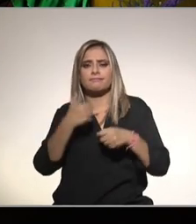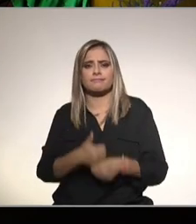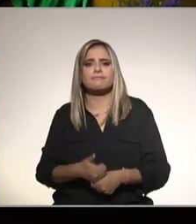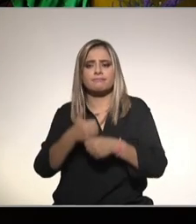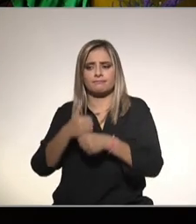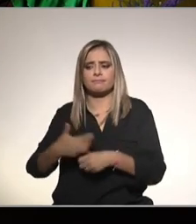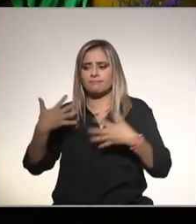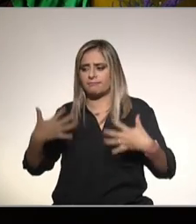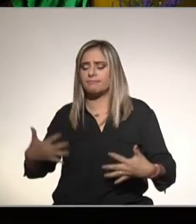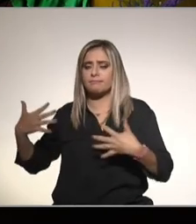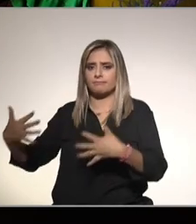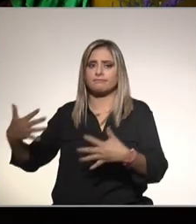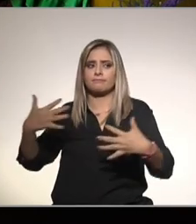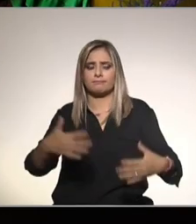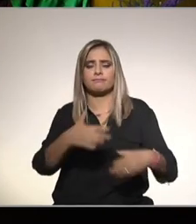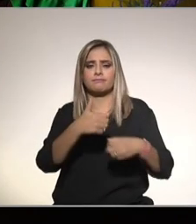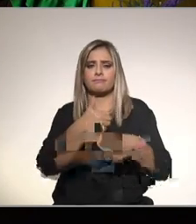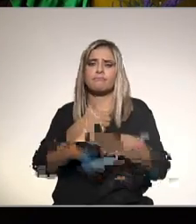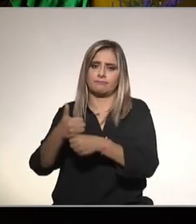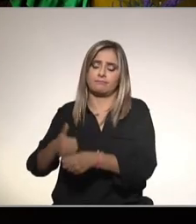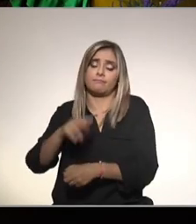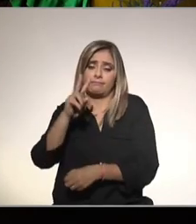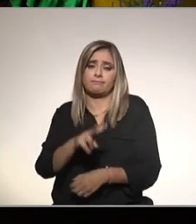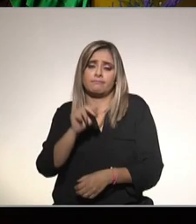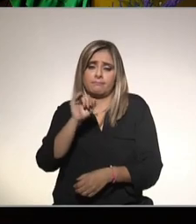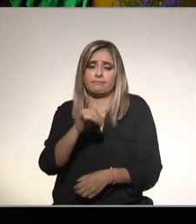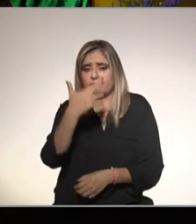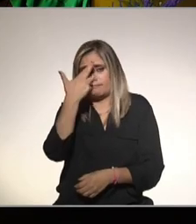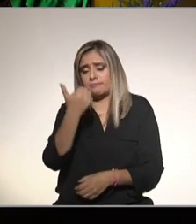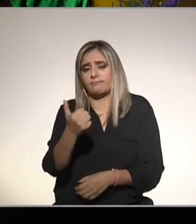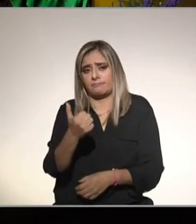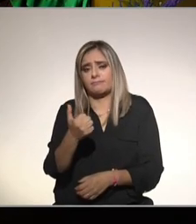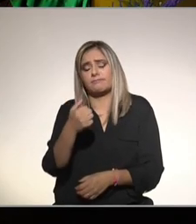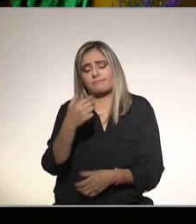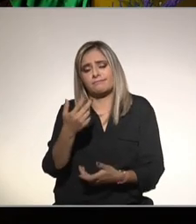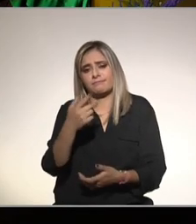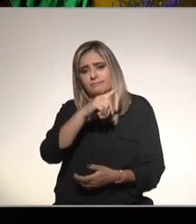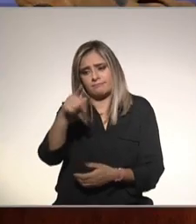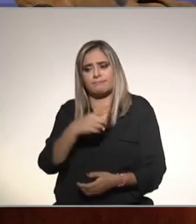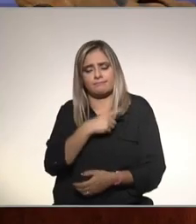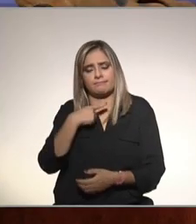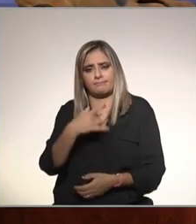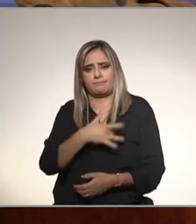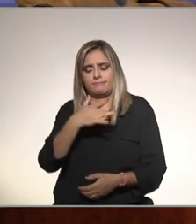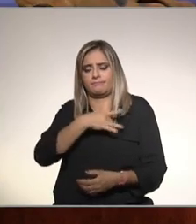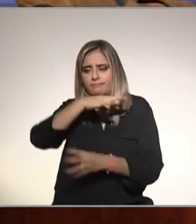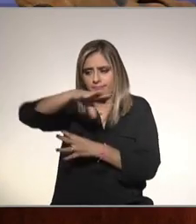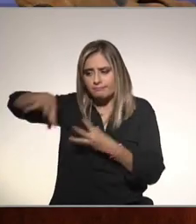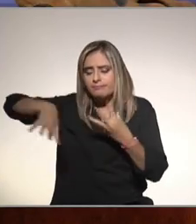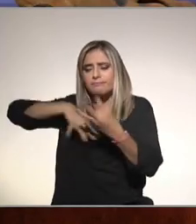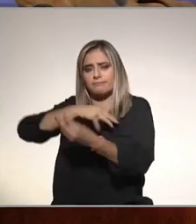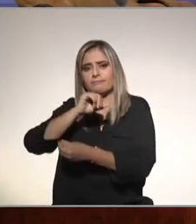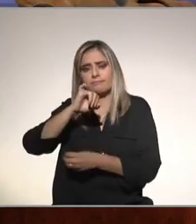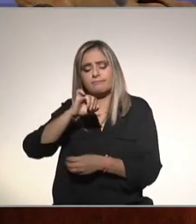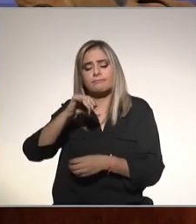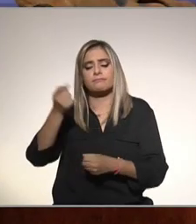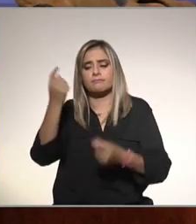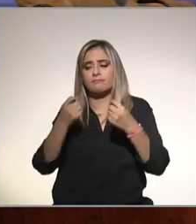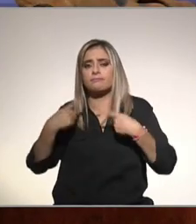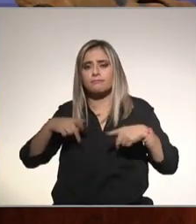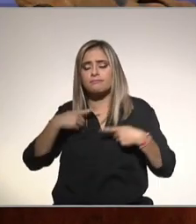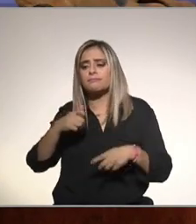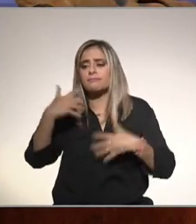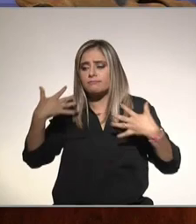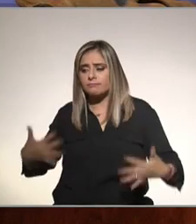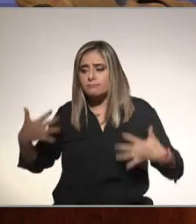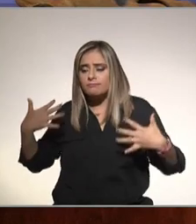una manifestación el comentario de personas siendo empáticos y más allá de cualquier circunstancia porque hay gente que se esfuerza mucho y no puede